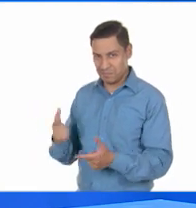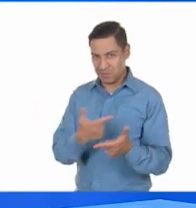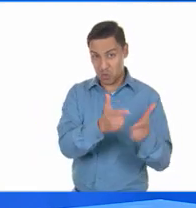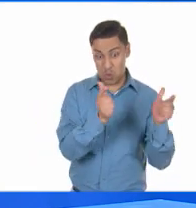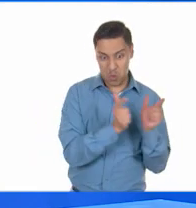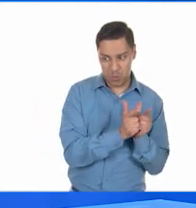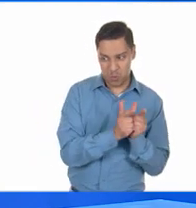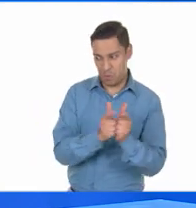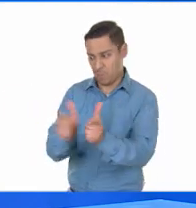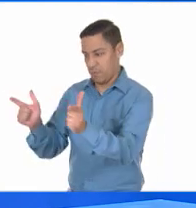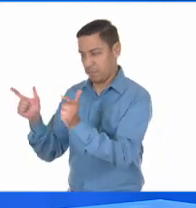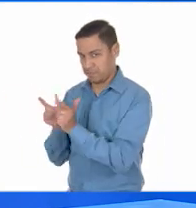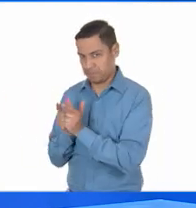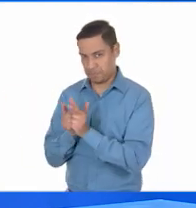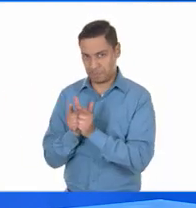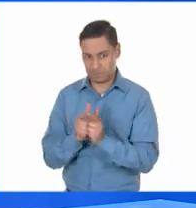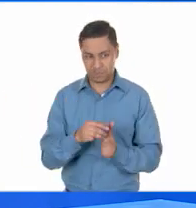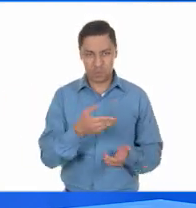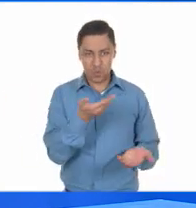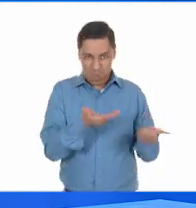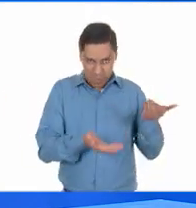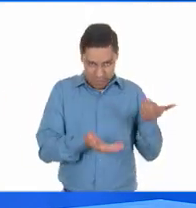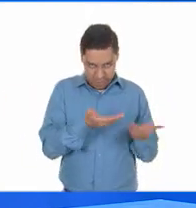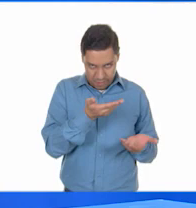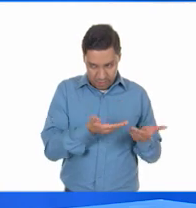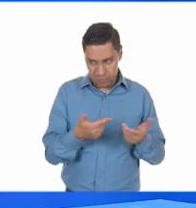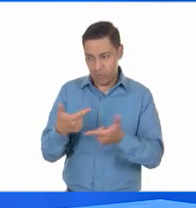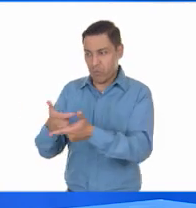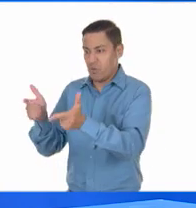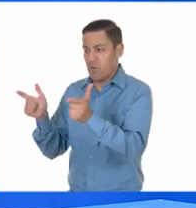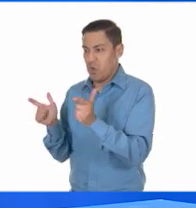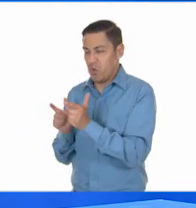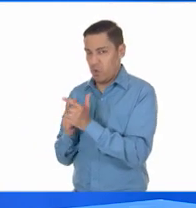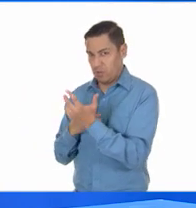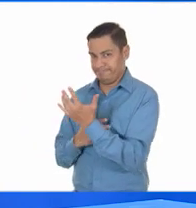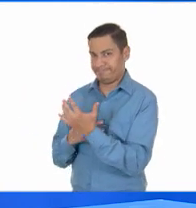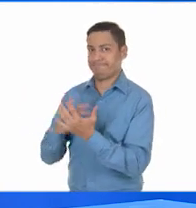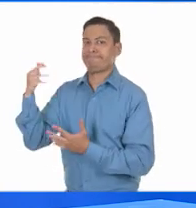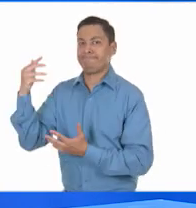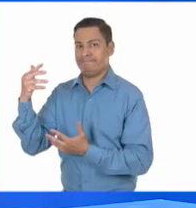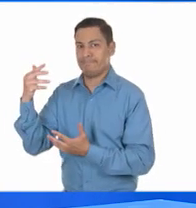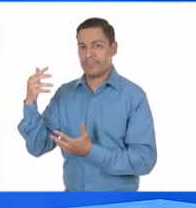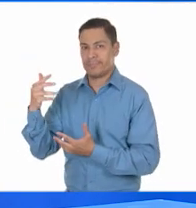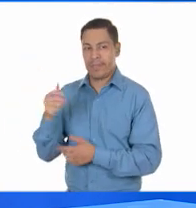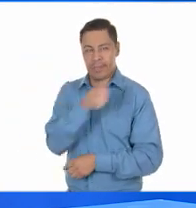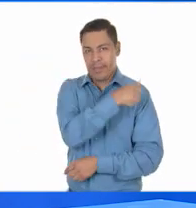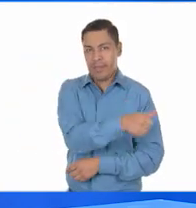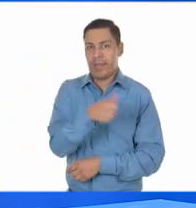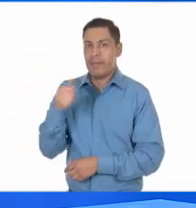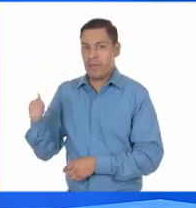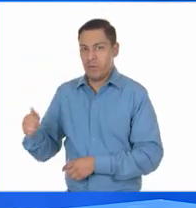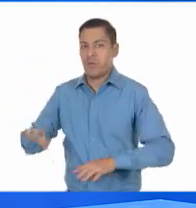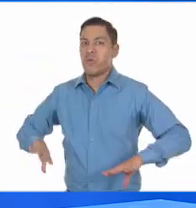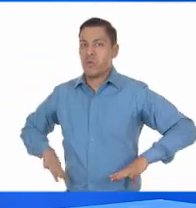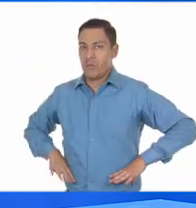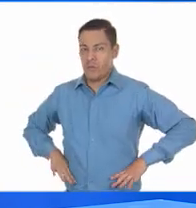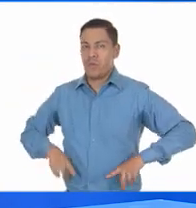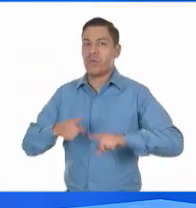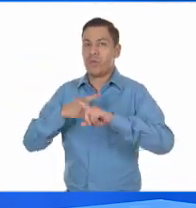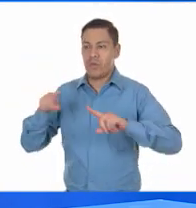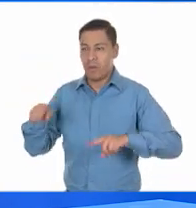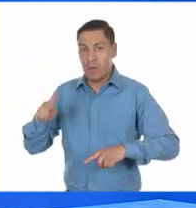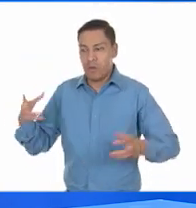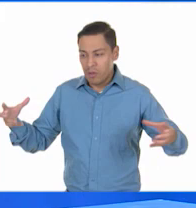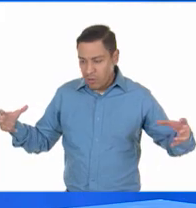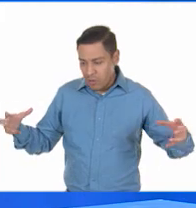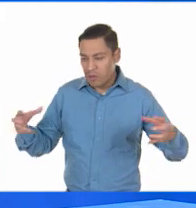radical que mencionó el video, ¿verdad? Ajá. Porque tenían intereses diferentes. Lo bueno es que lograron ponerse